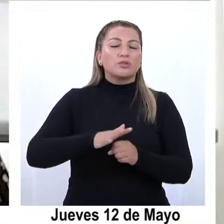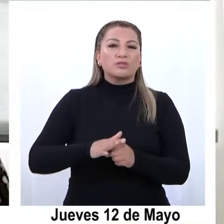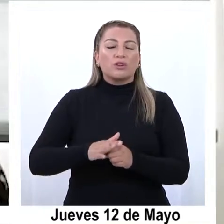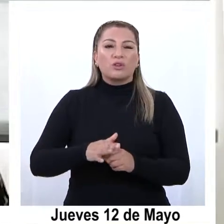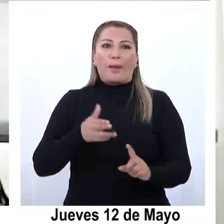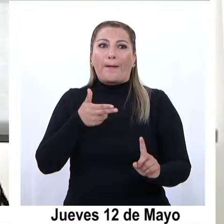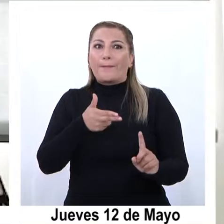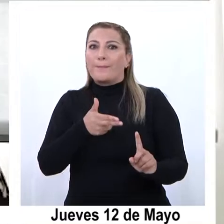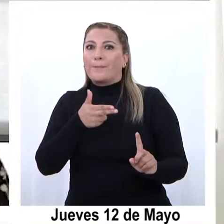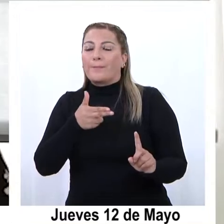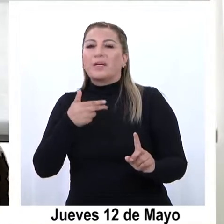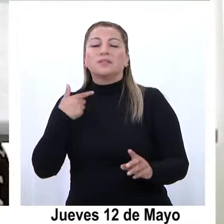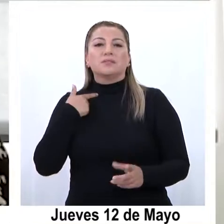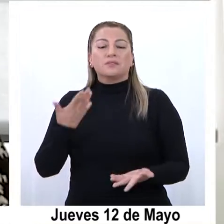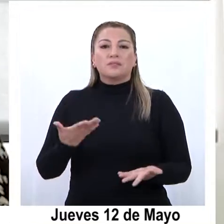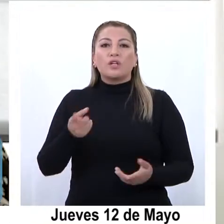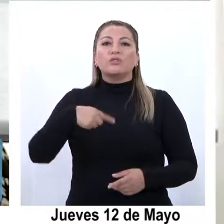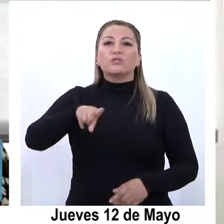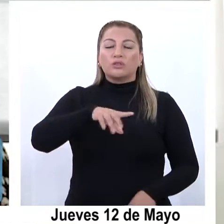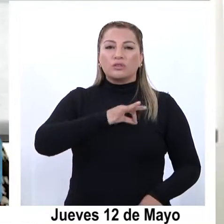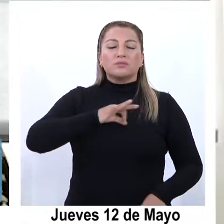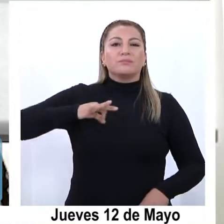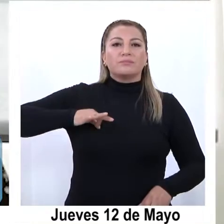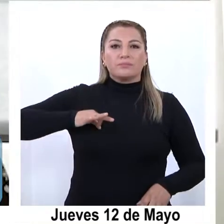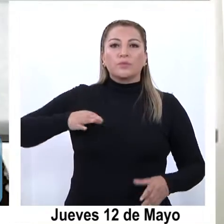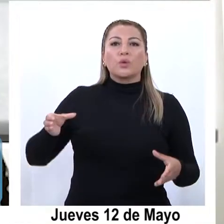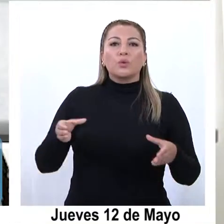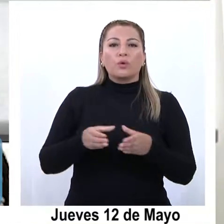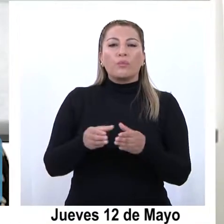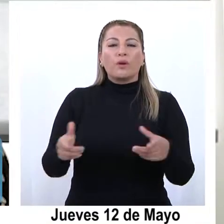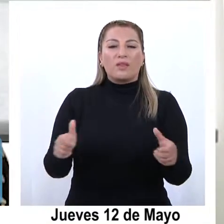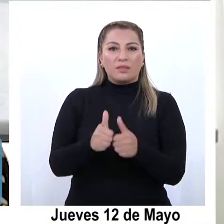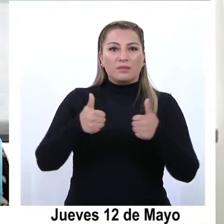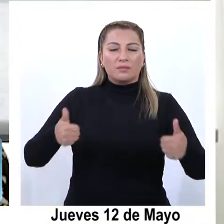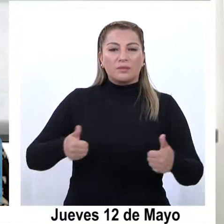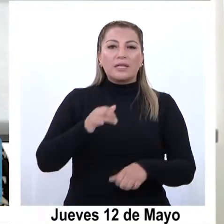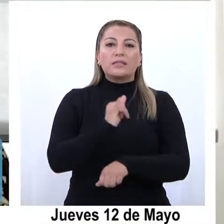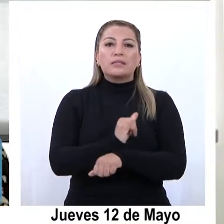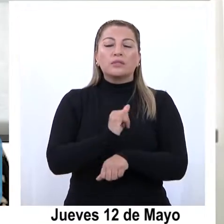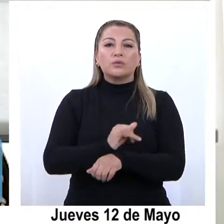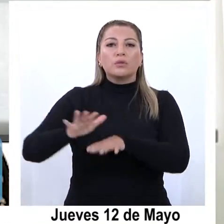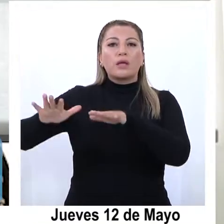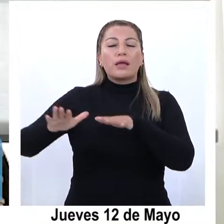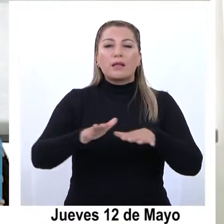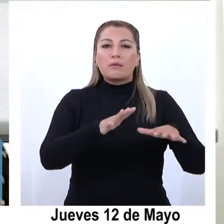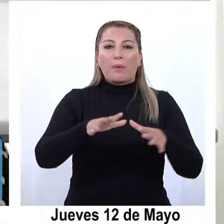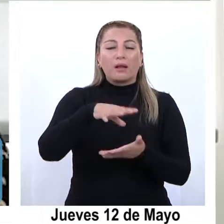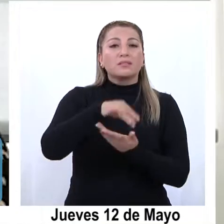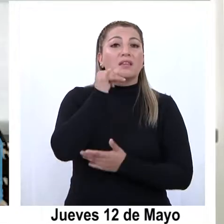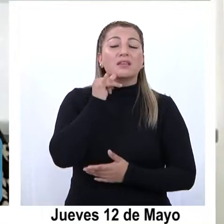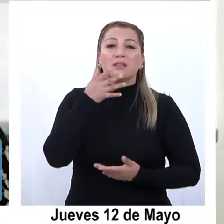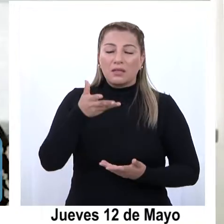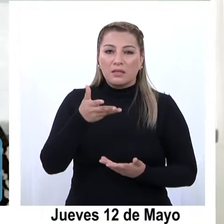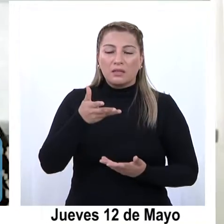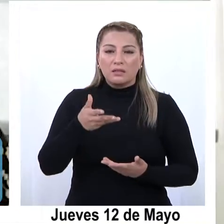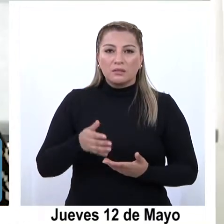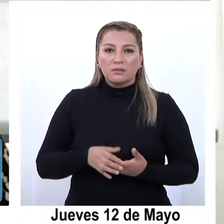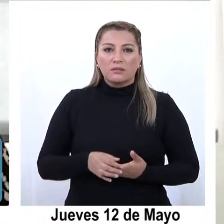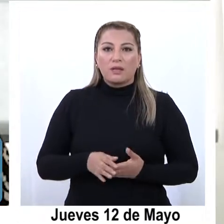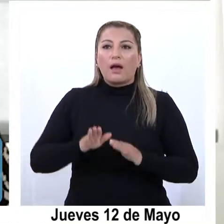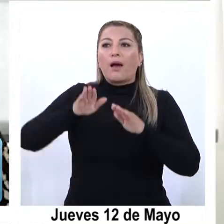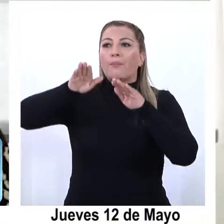como Secretaría Regional de Educación, nos hemos reunido con el equipo directivo del Instituto del Mar Carlos Condel de Iquique para